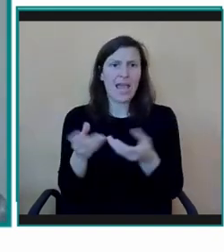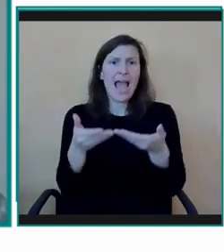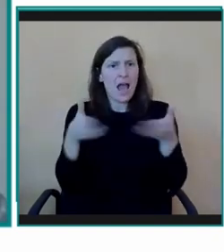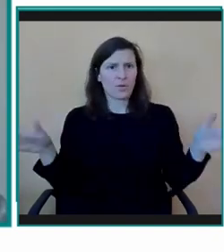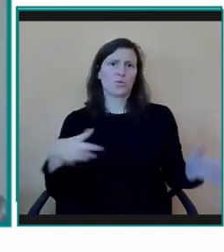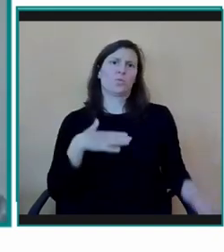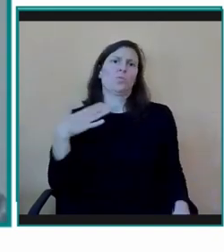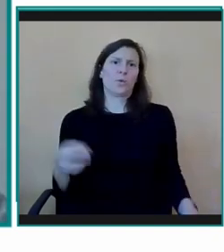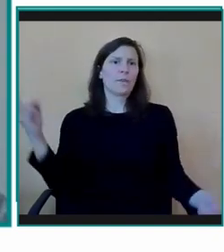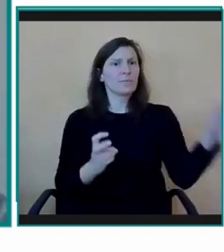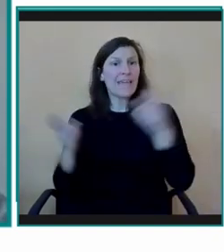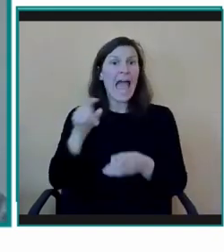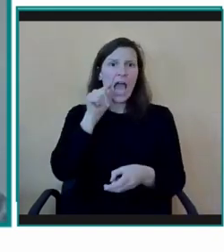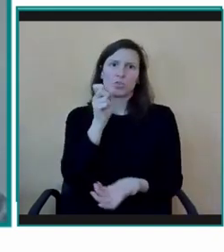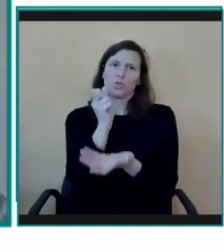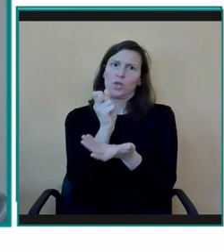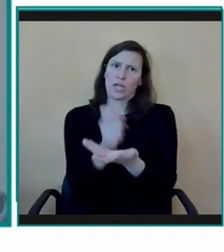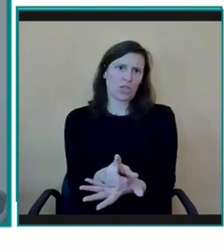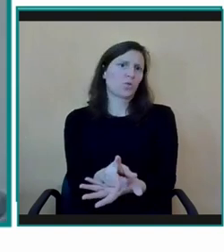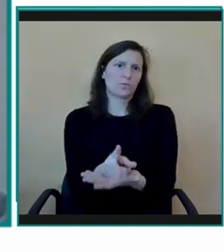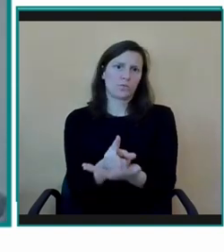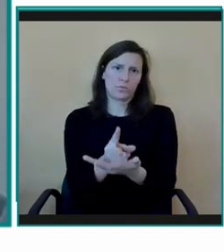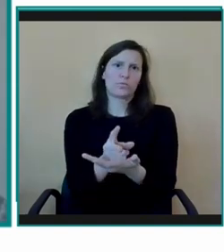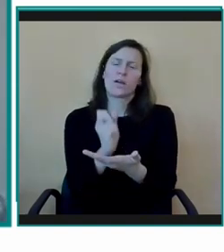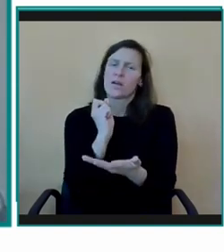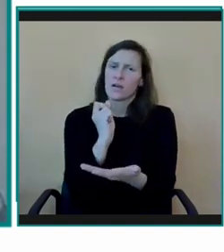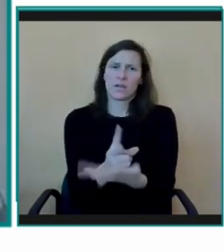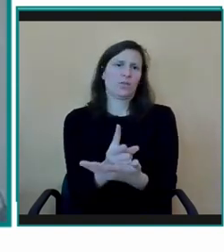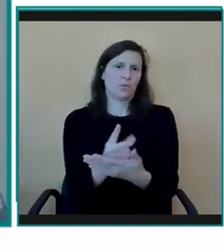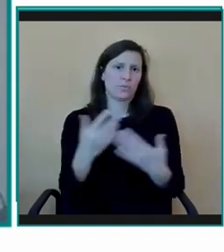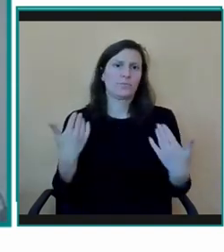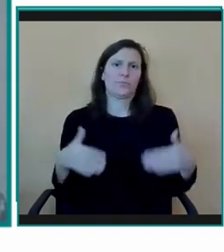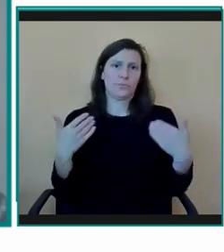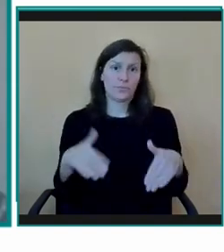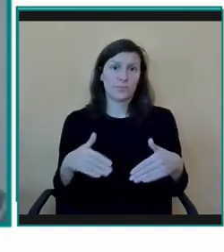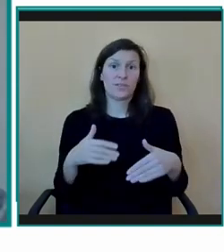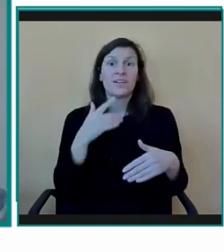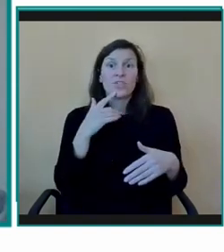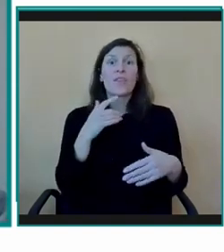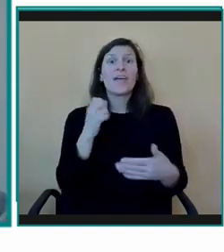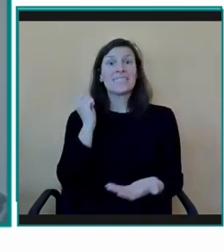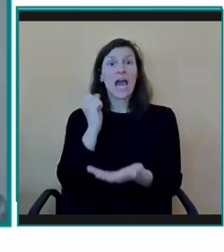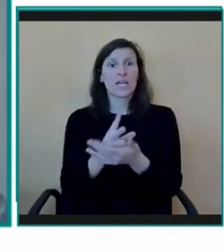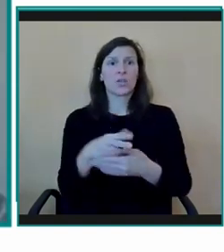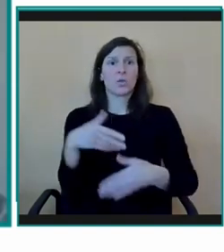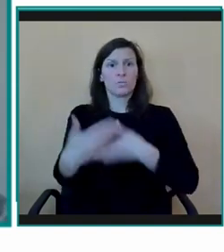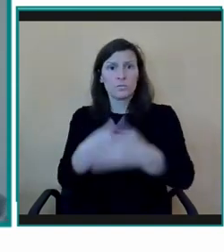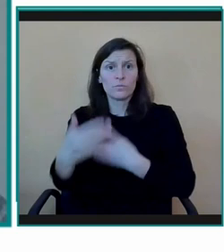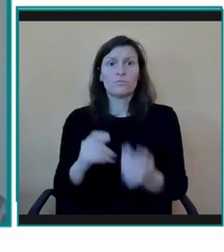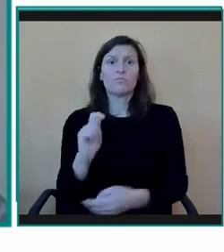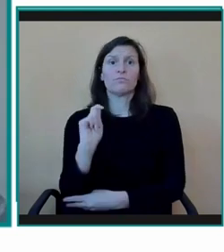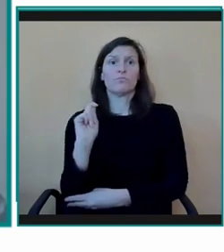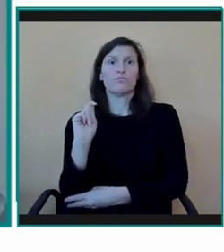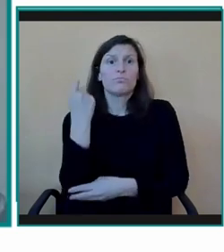en la comunidad educativa. Y ha sido posible, como lo estamos viendo, con